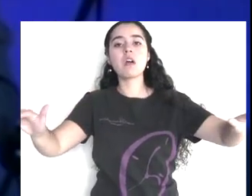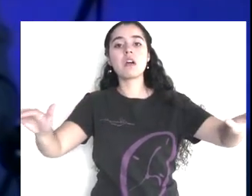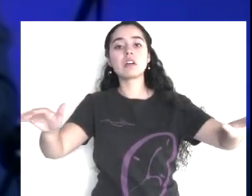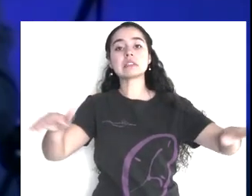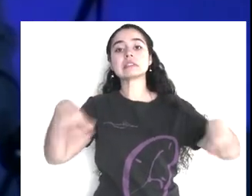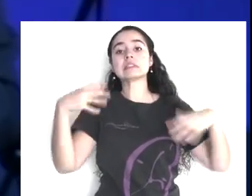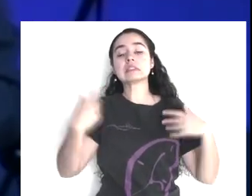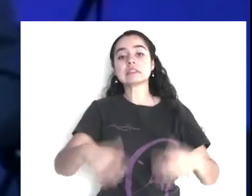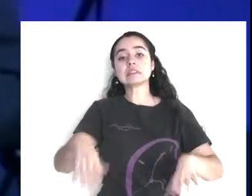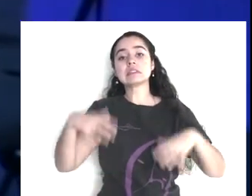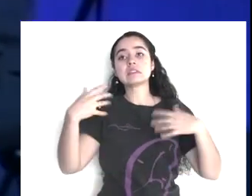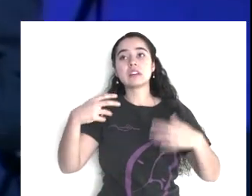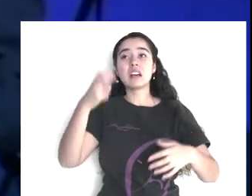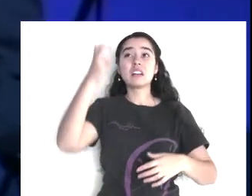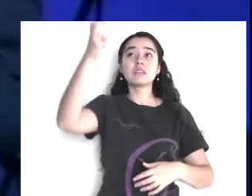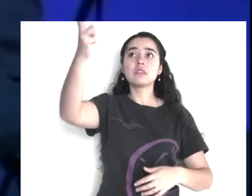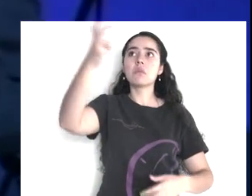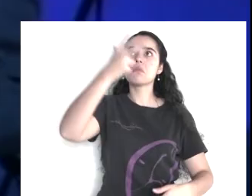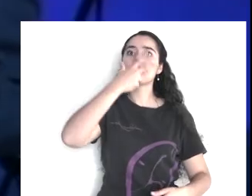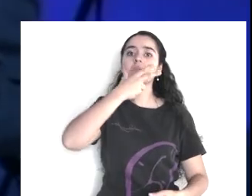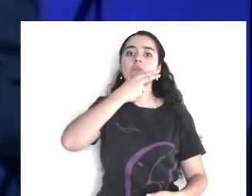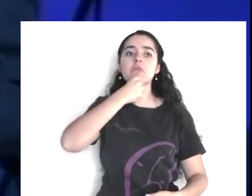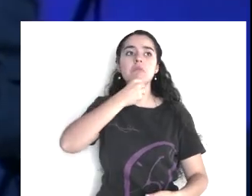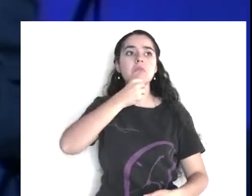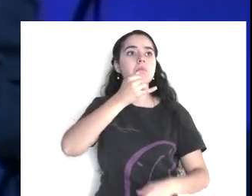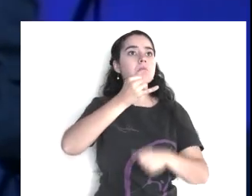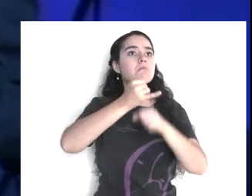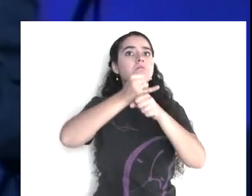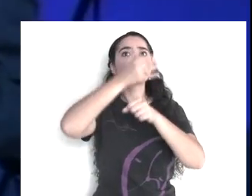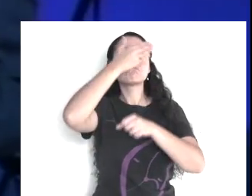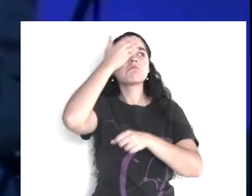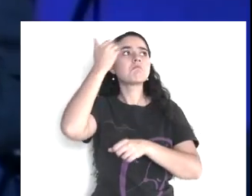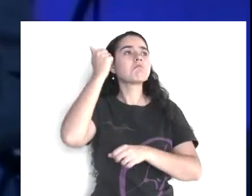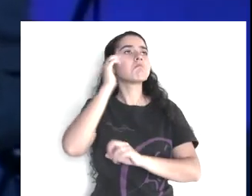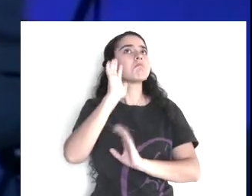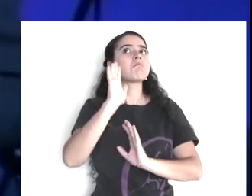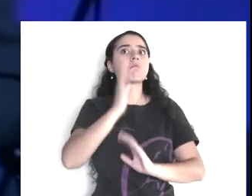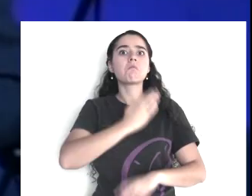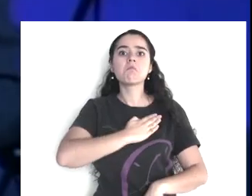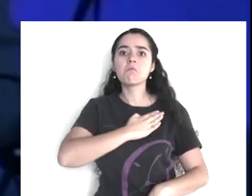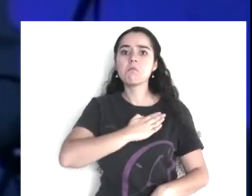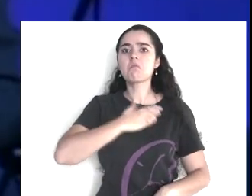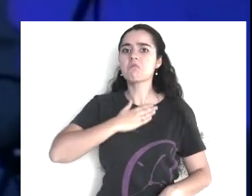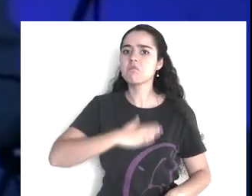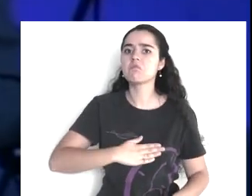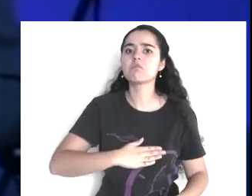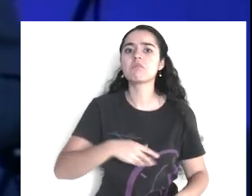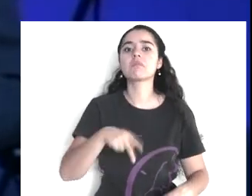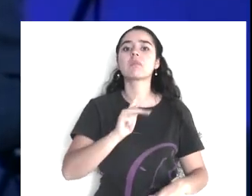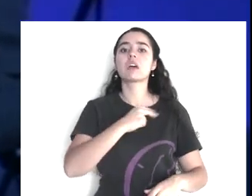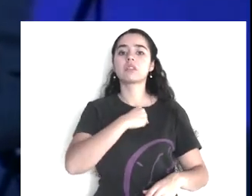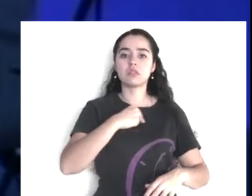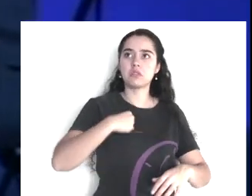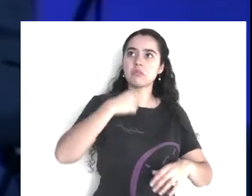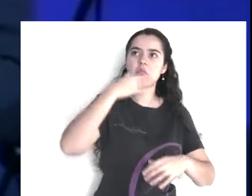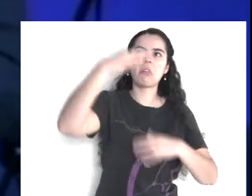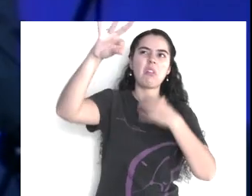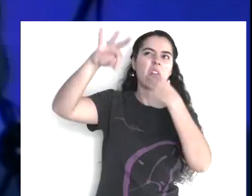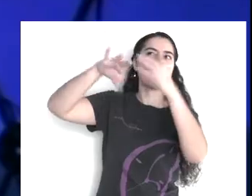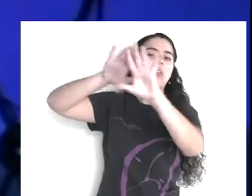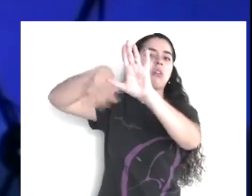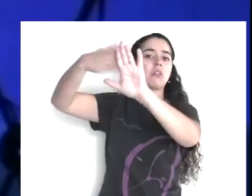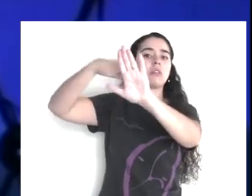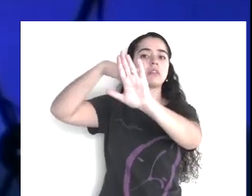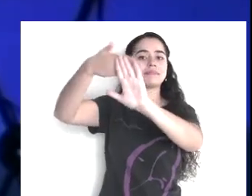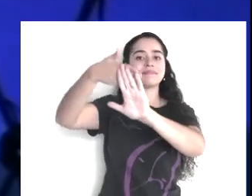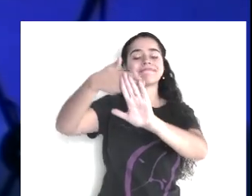constatar, si es verdad lo que nos están diciendo, hay un refrán popular, que dice, las apariencias